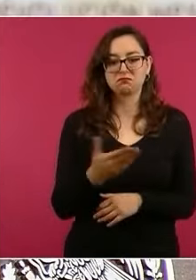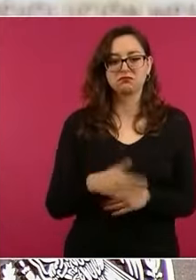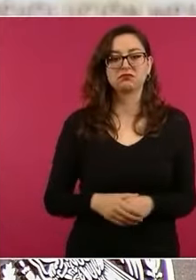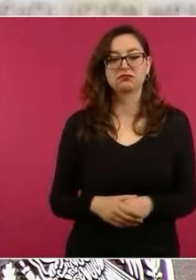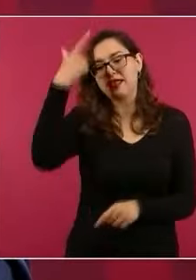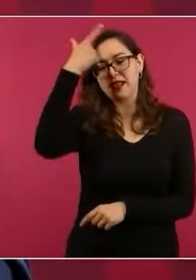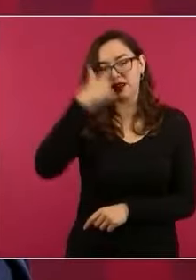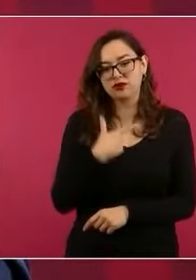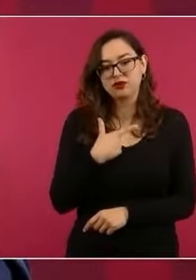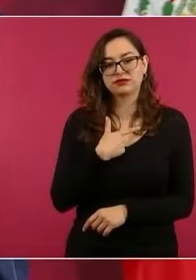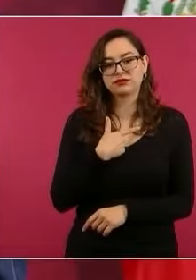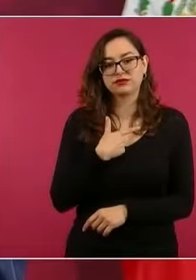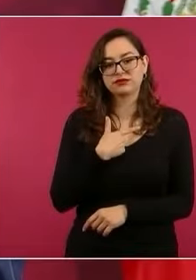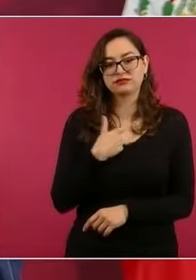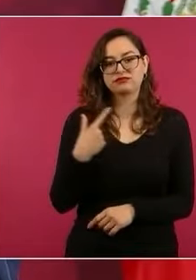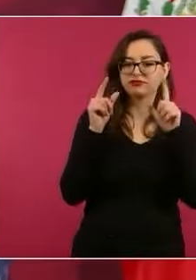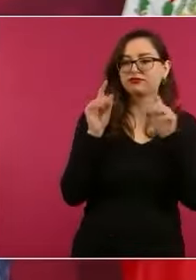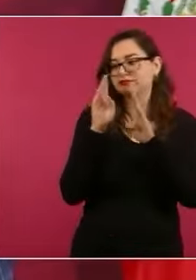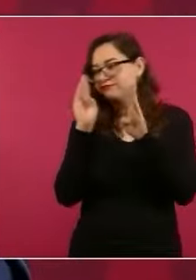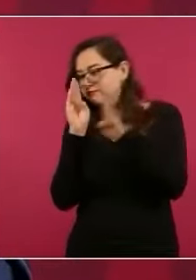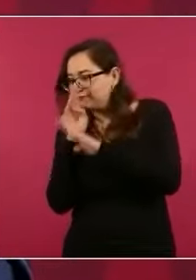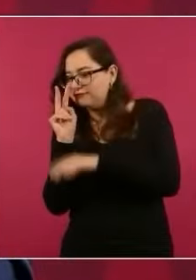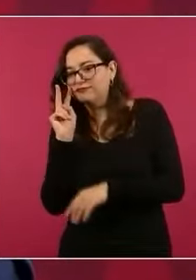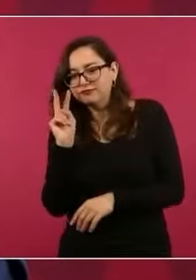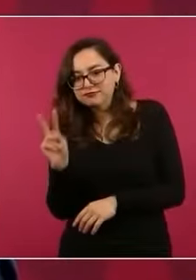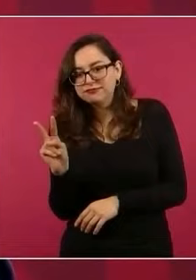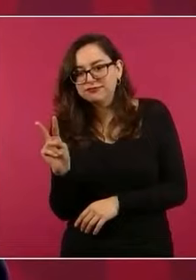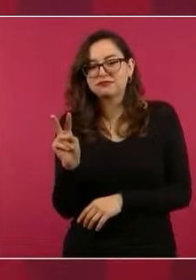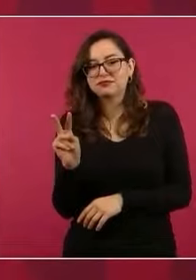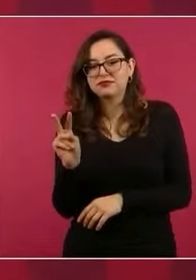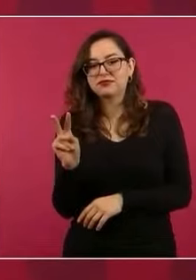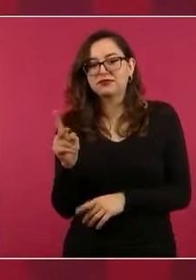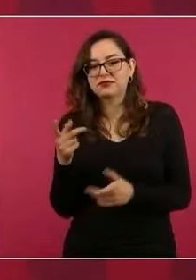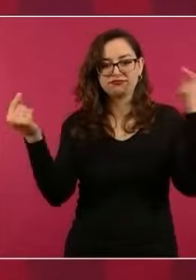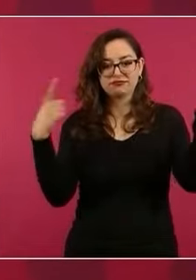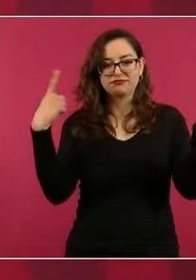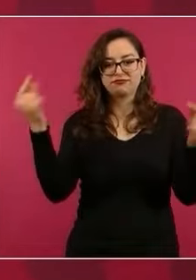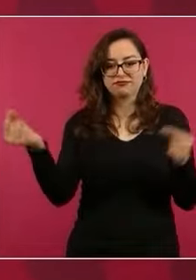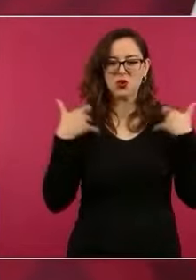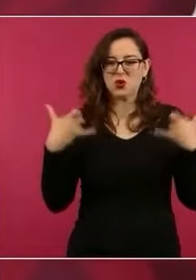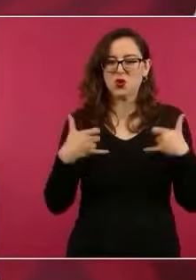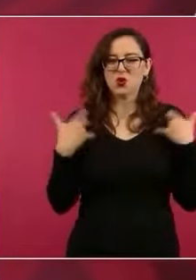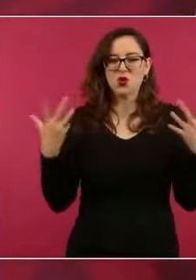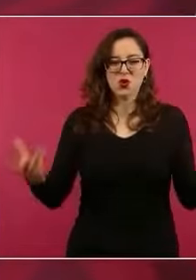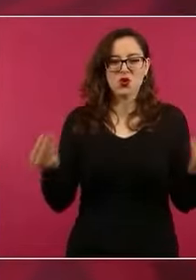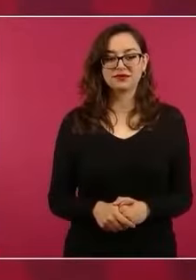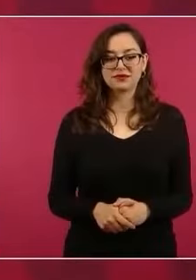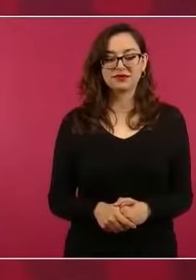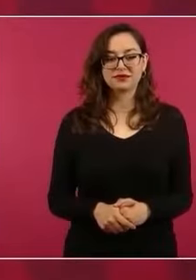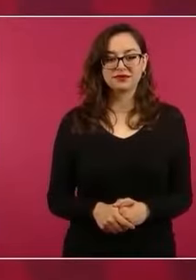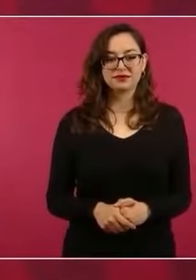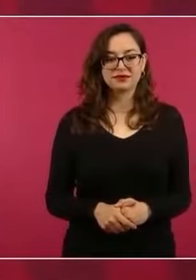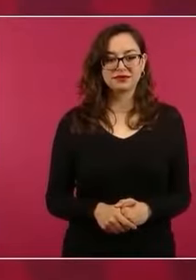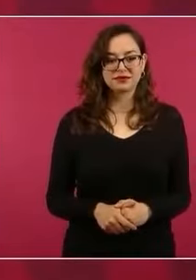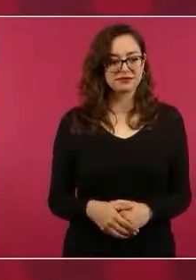las 11 y media, me paré a ver. Y ya empecé a notar que iba saliendo ya la gente. Mucho joven, pero mucho, mucho, mucho. Oye,